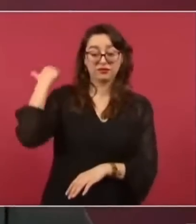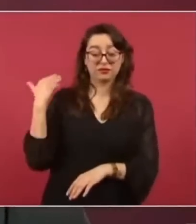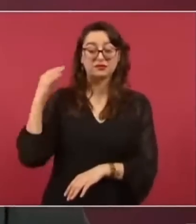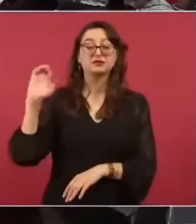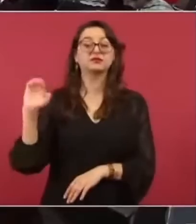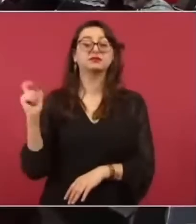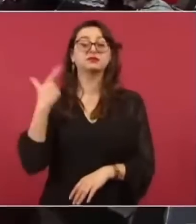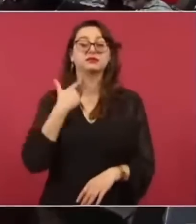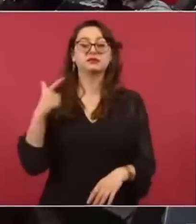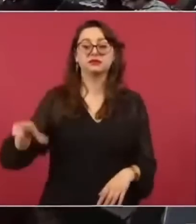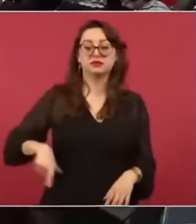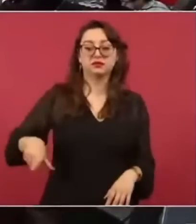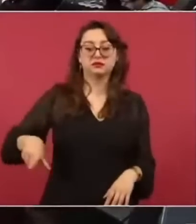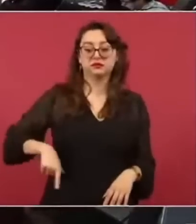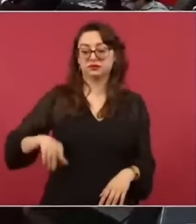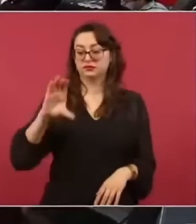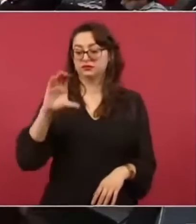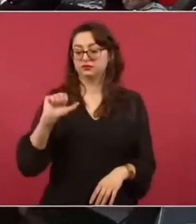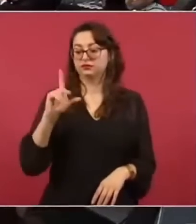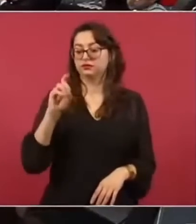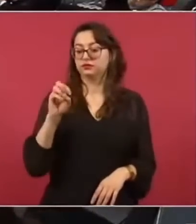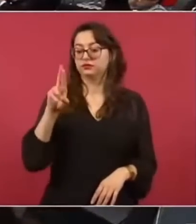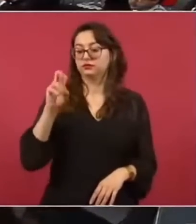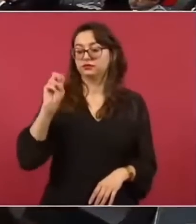México de manera clandestina.